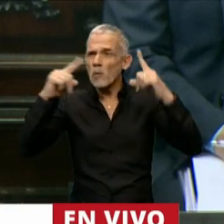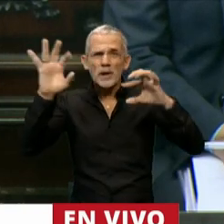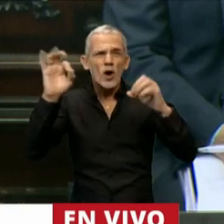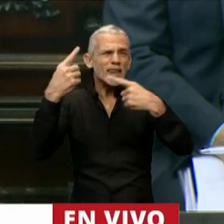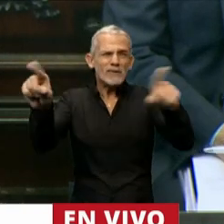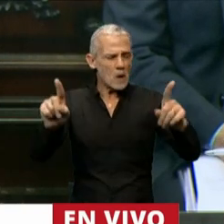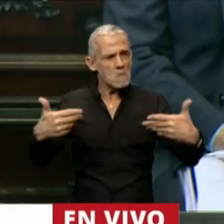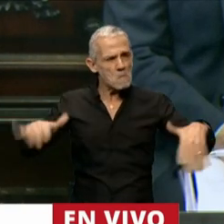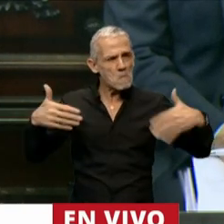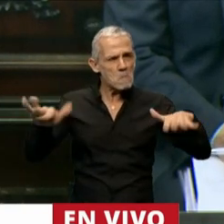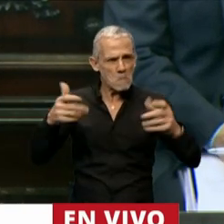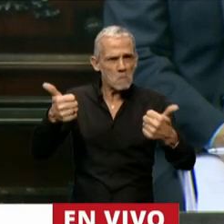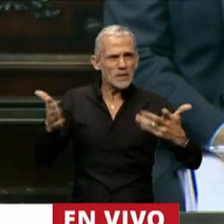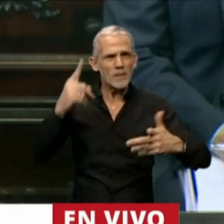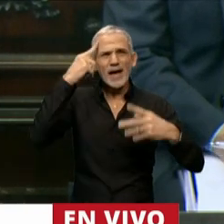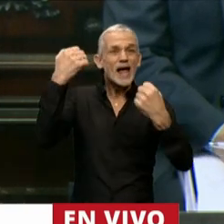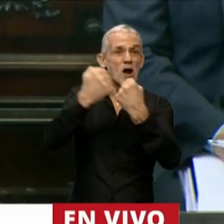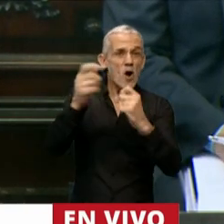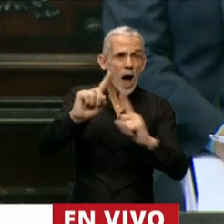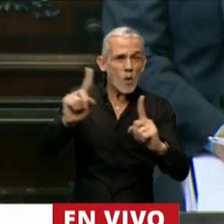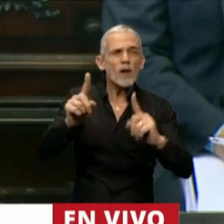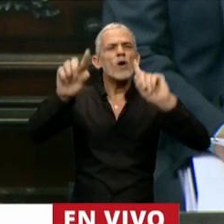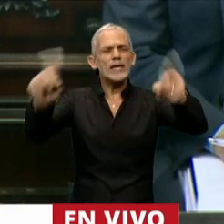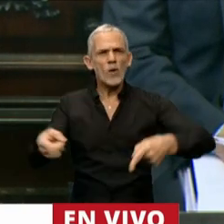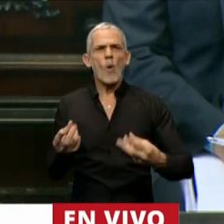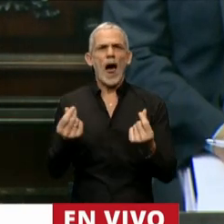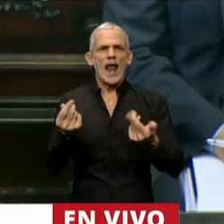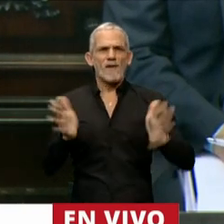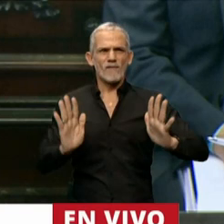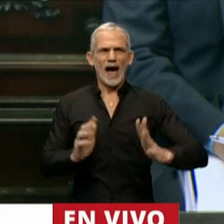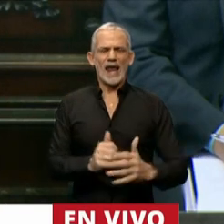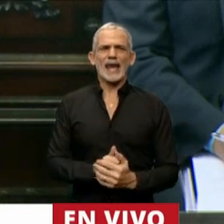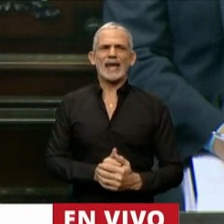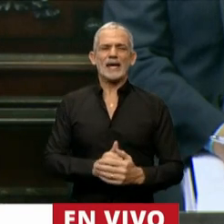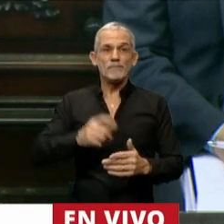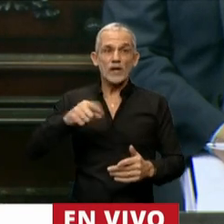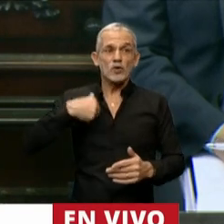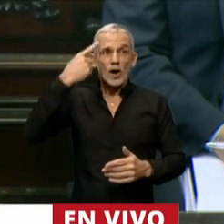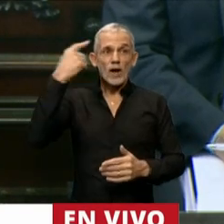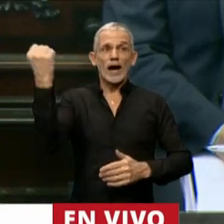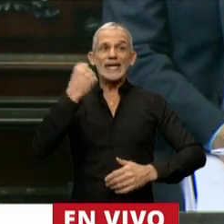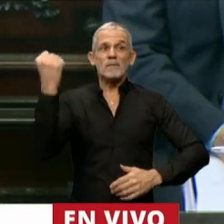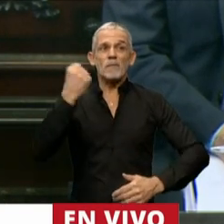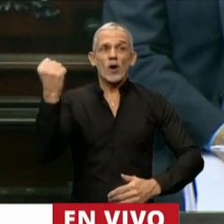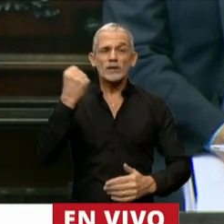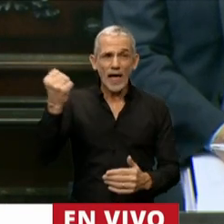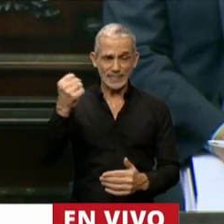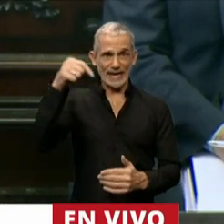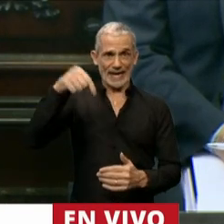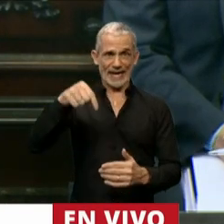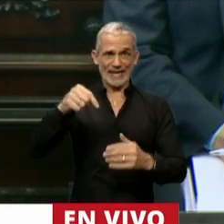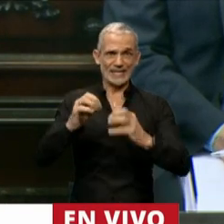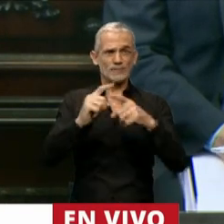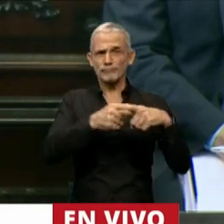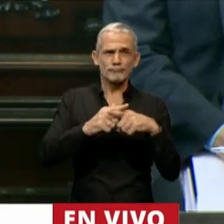el disenso como combustible de la democracia. Me parece que es importante seguir destacándolo en este tipo de